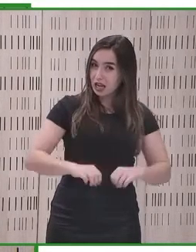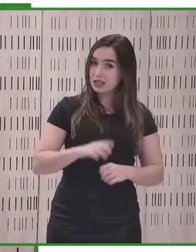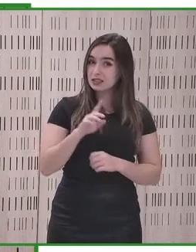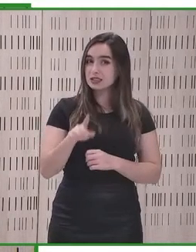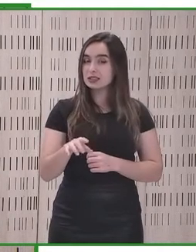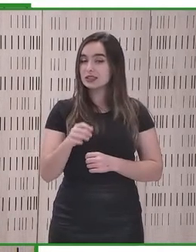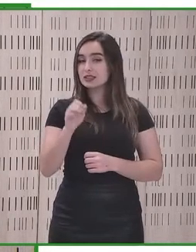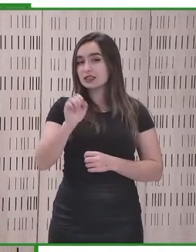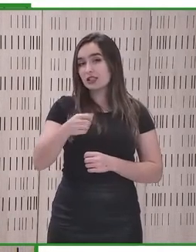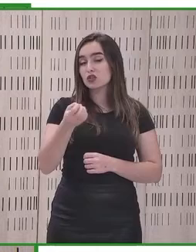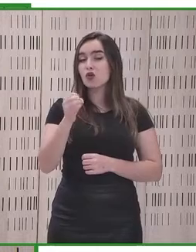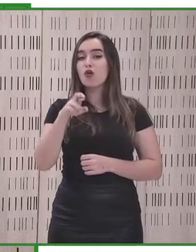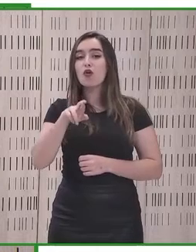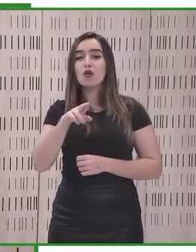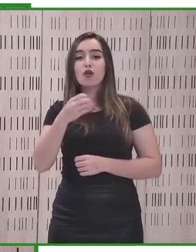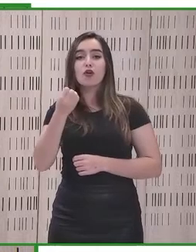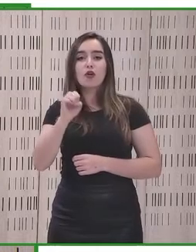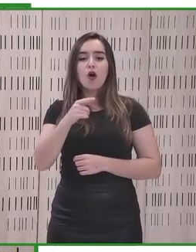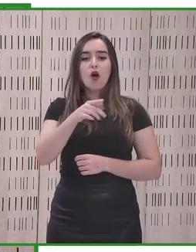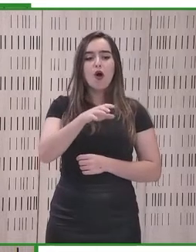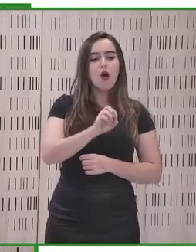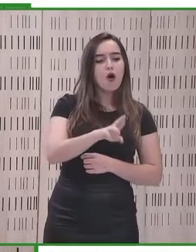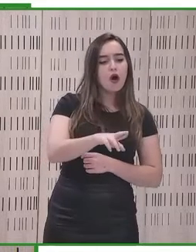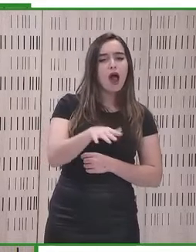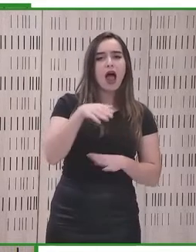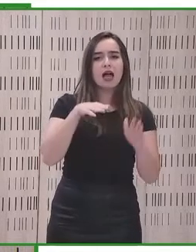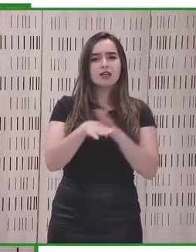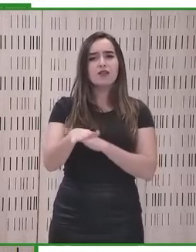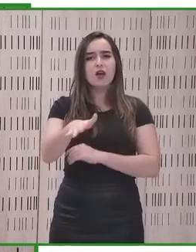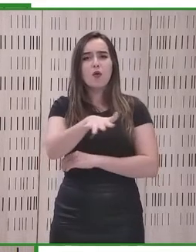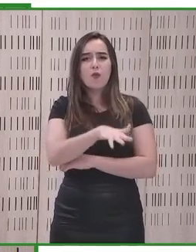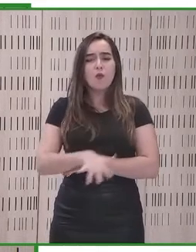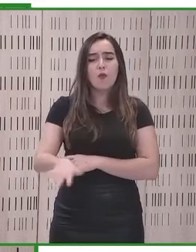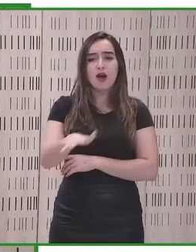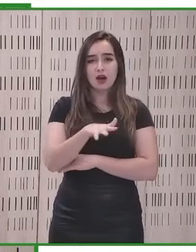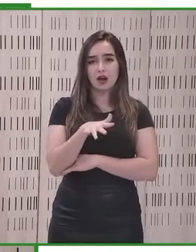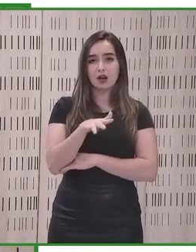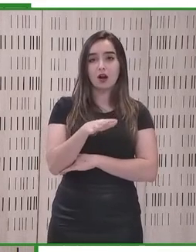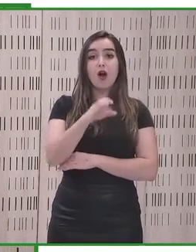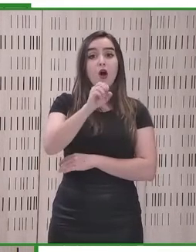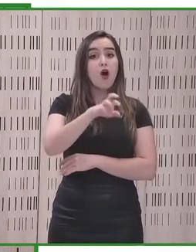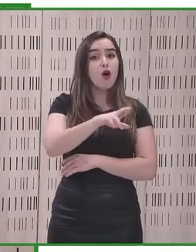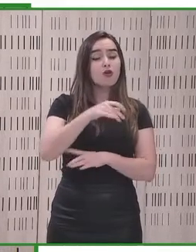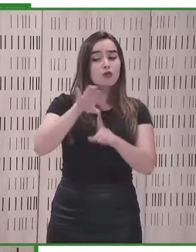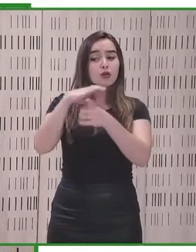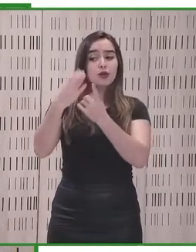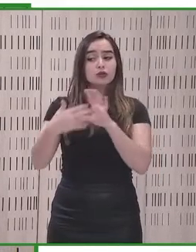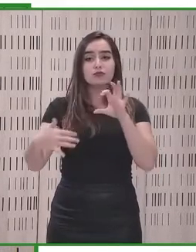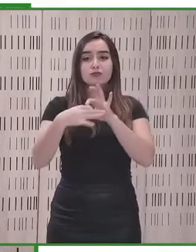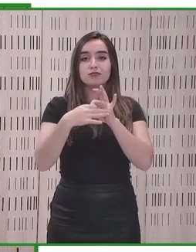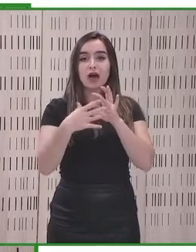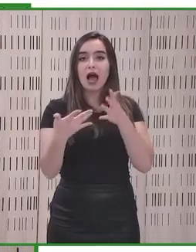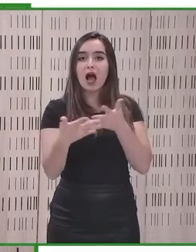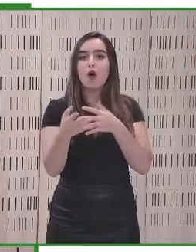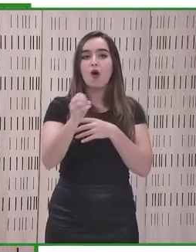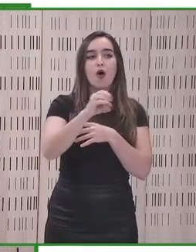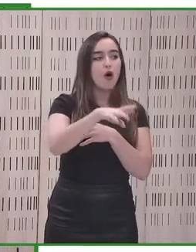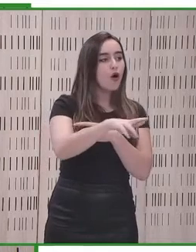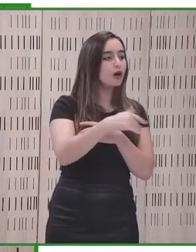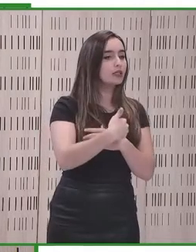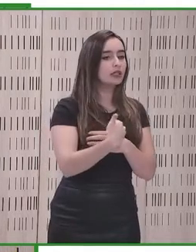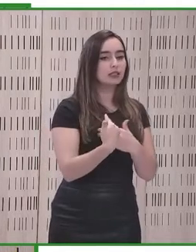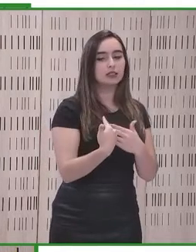dónde se sitúa, qué ubicación tiene, incluso qué adecuación cultural o qué corresponsabilidad